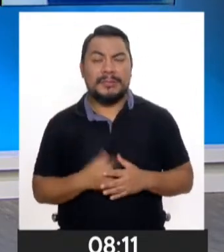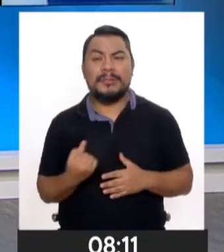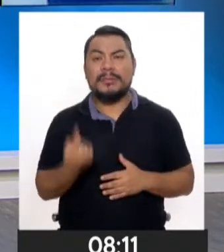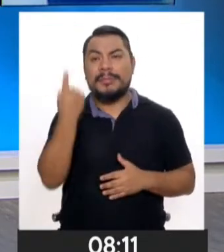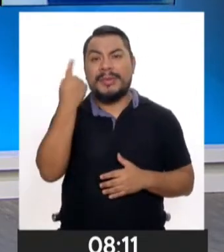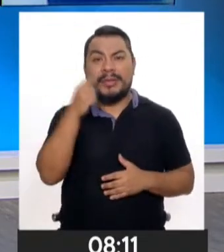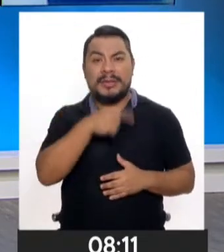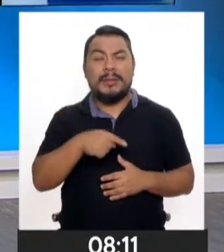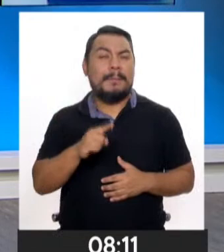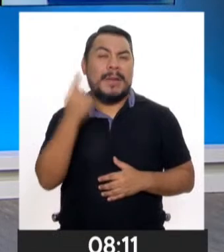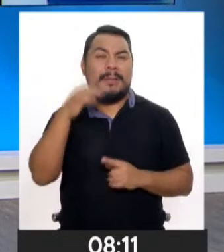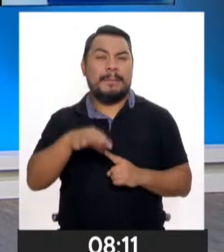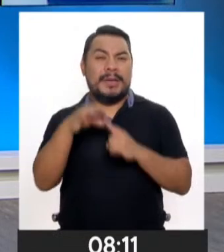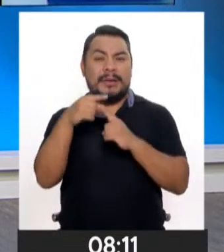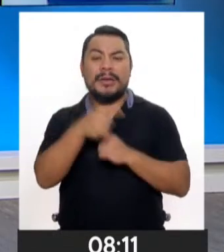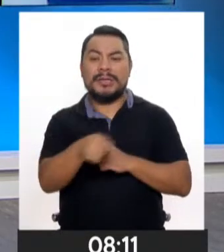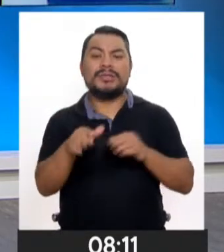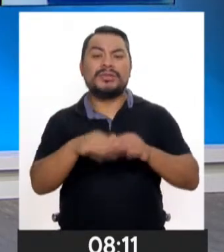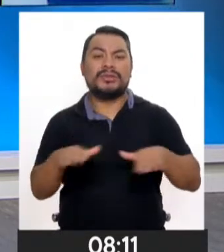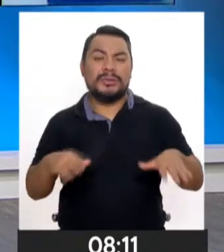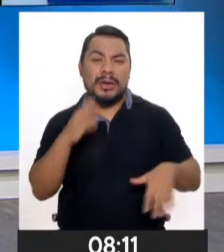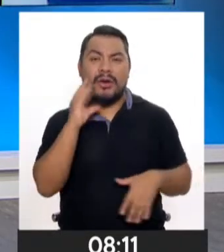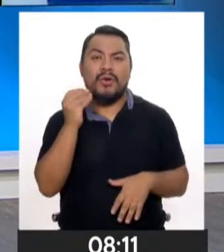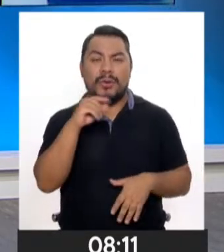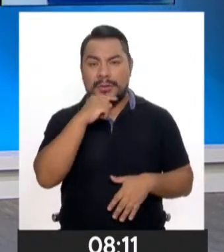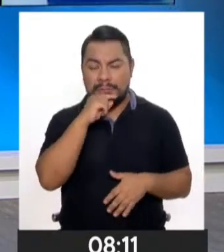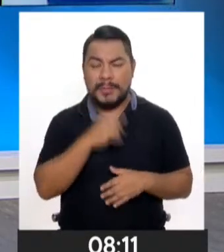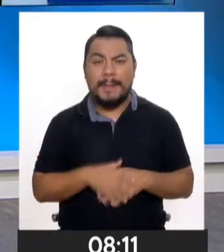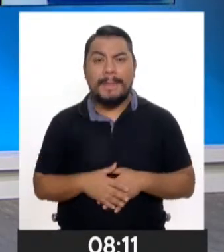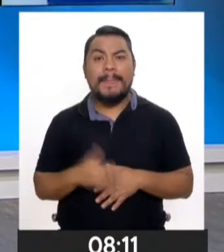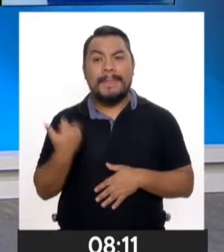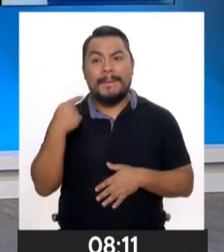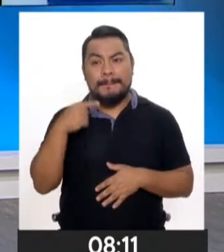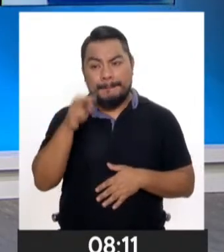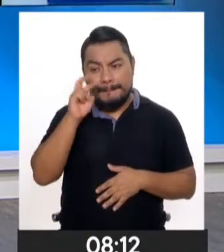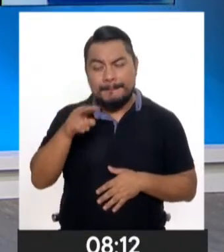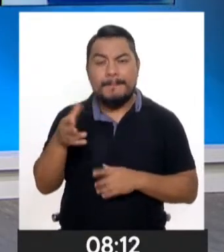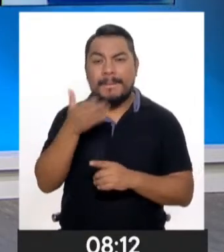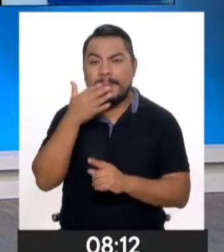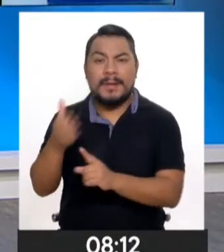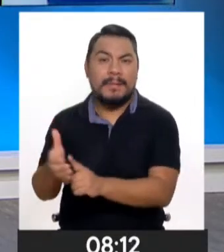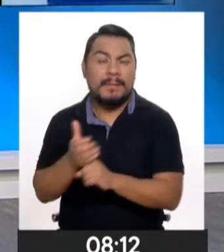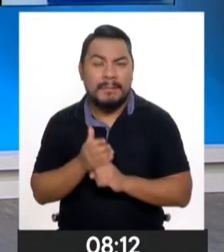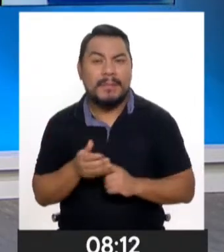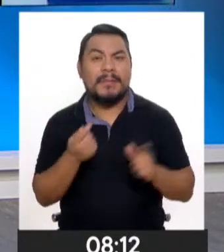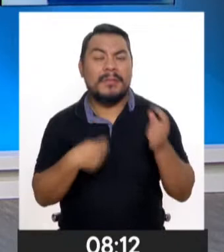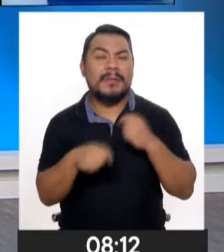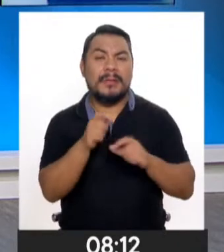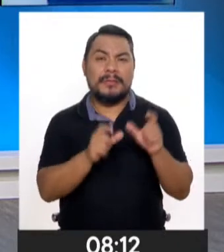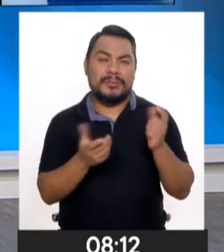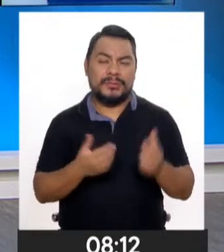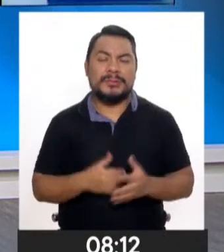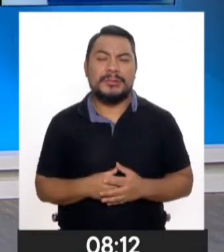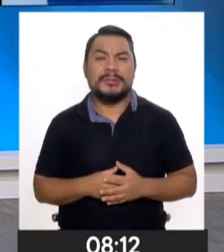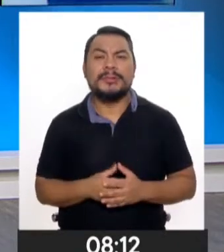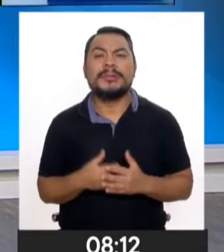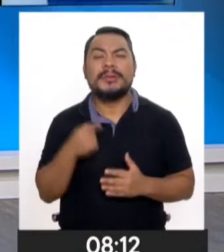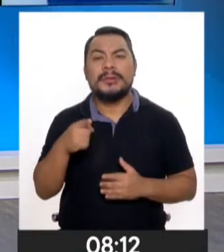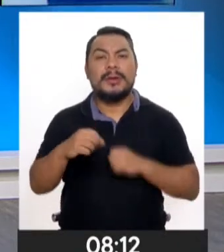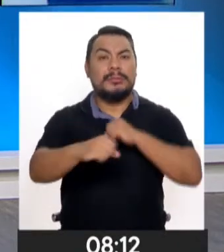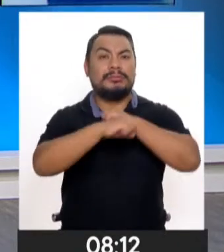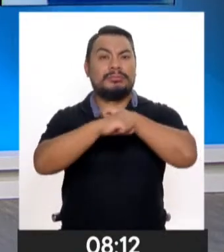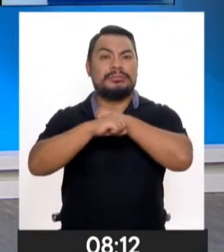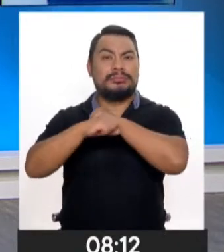de niñas y adolescentes que luego pudieran ser atrapadas en el crimen y el delito de la trata de personas. Esta es una